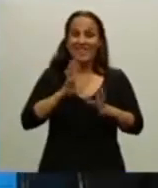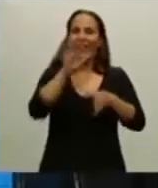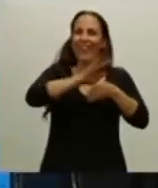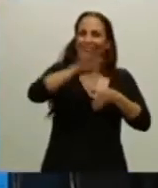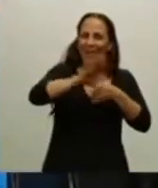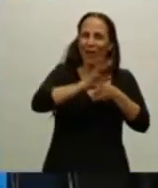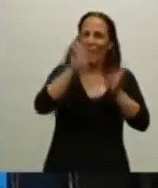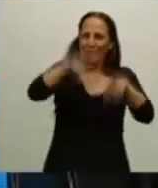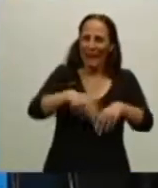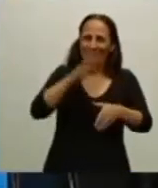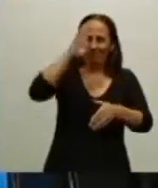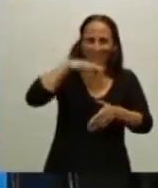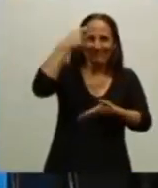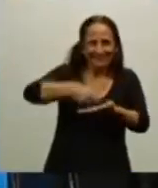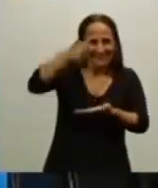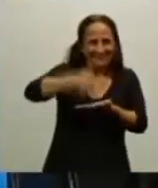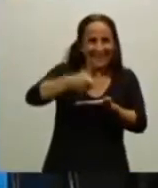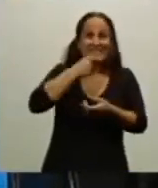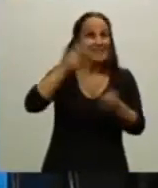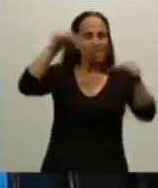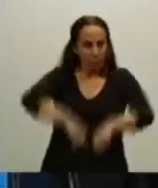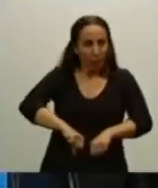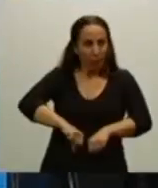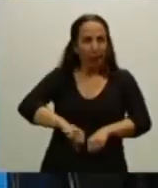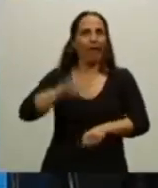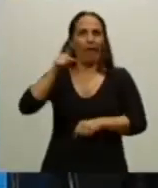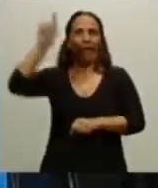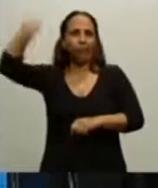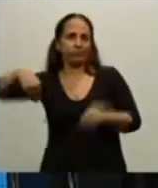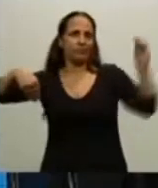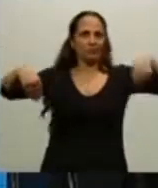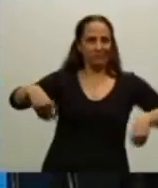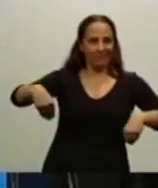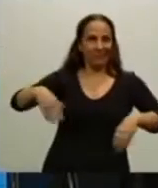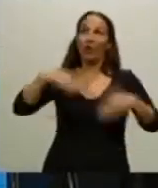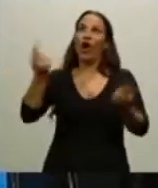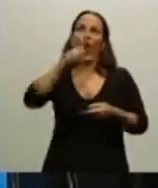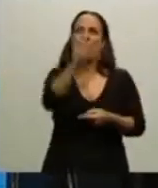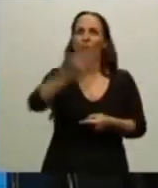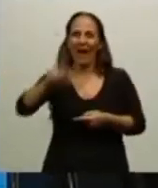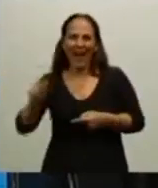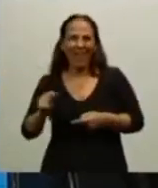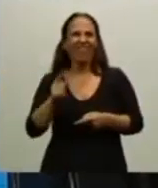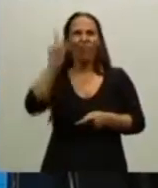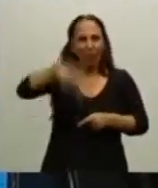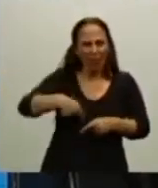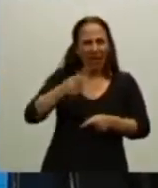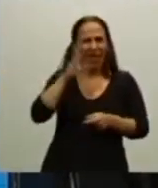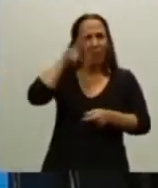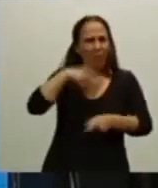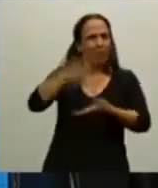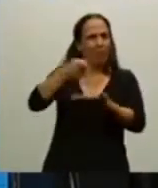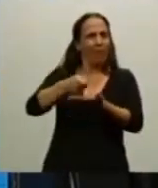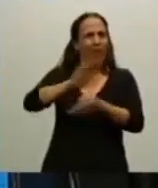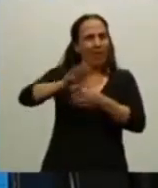deuda argentina porque entonces ya nadie haría reestructuración de deudas y por lo tanto se